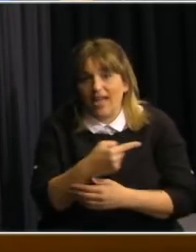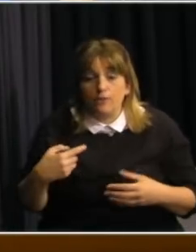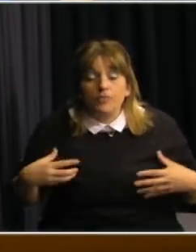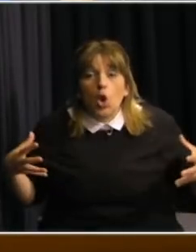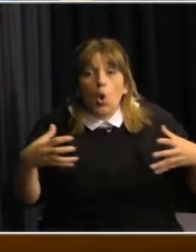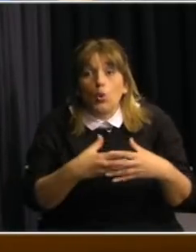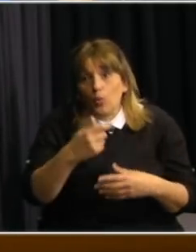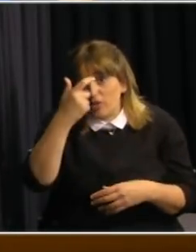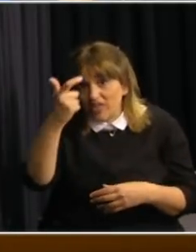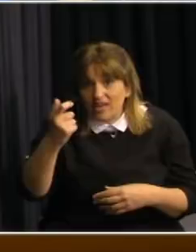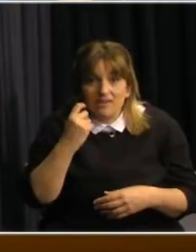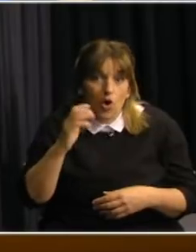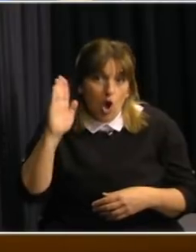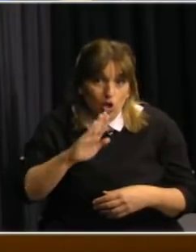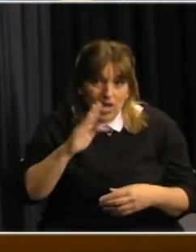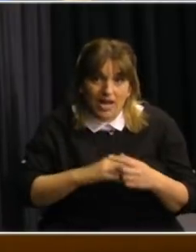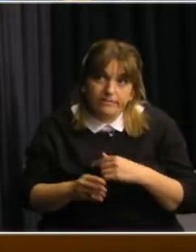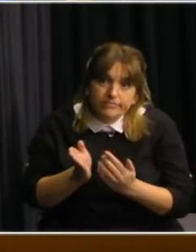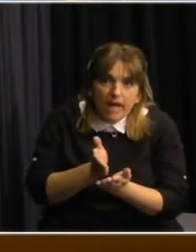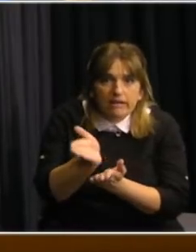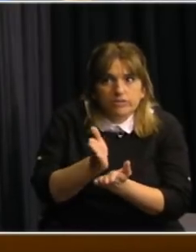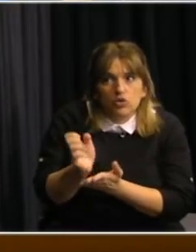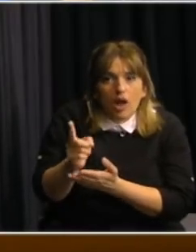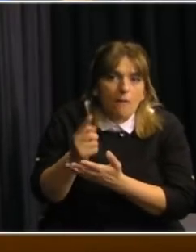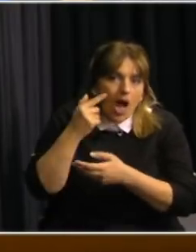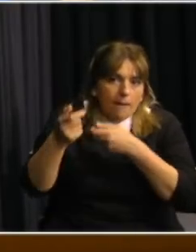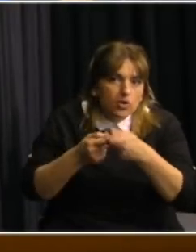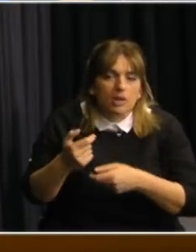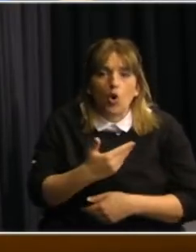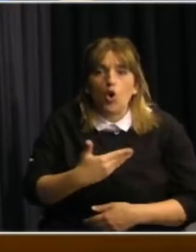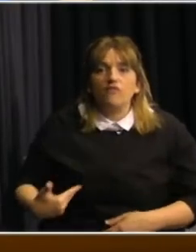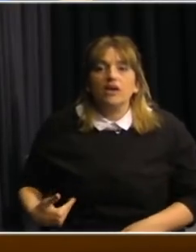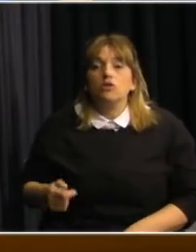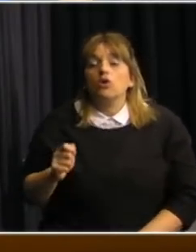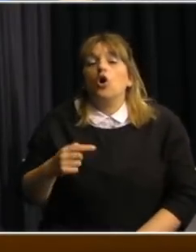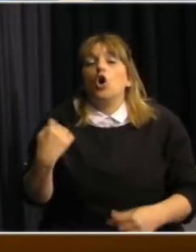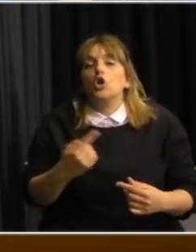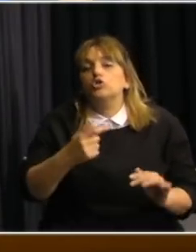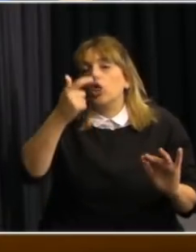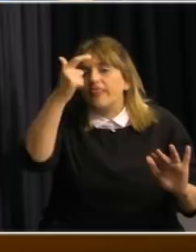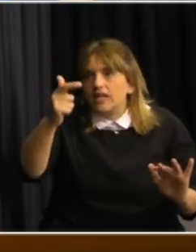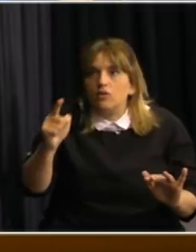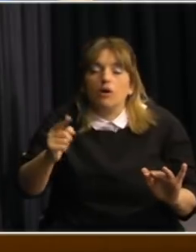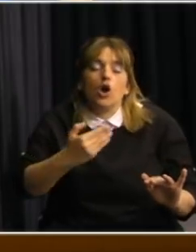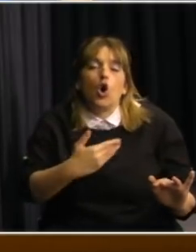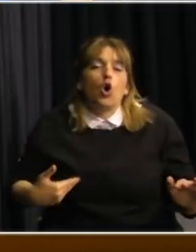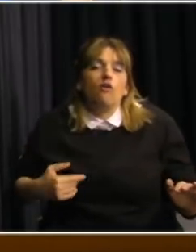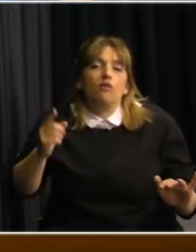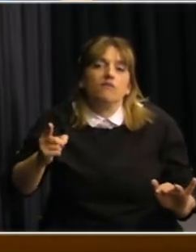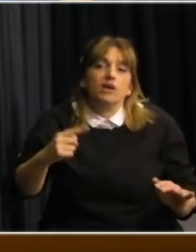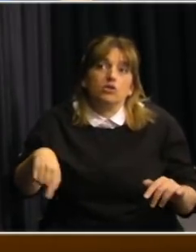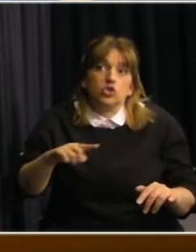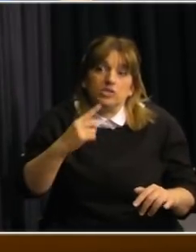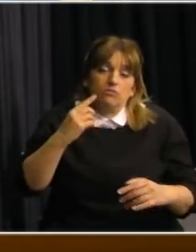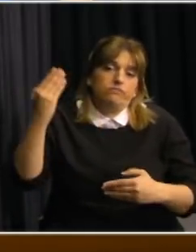participamos en el asesoramiento al Gobierno en la decisión, claramente sustentada a nuestro juicio, de que se debían mantener las restricciones al